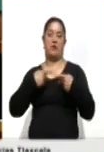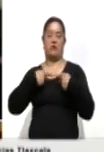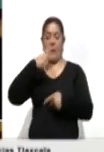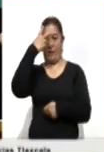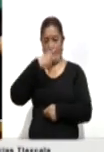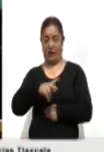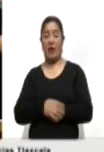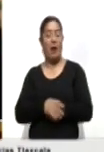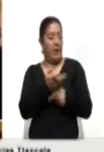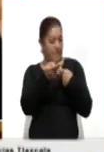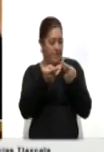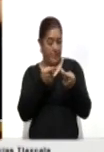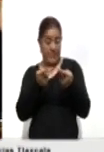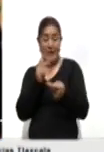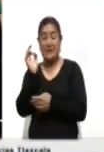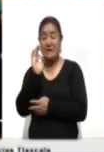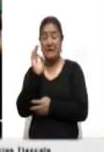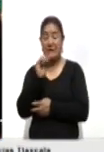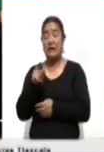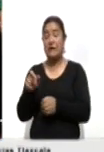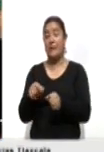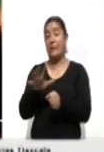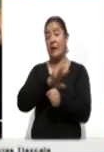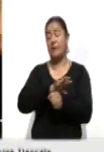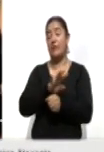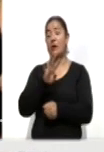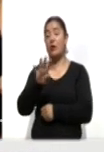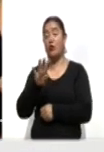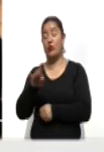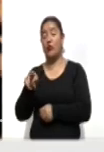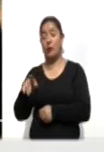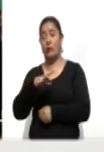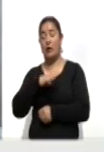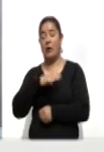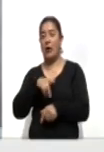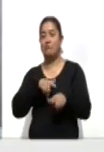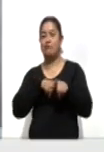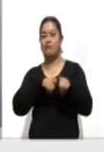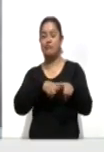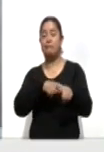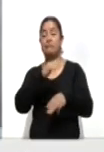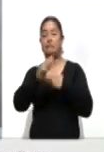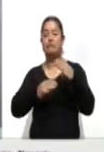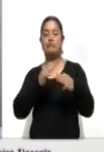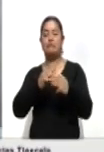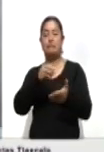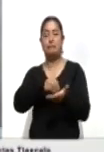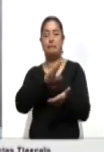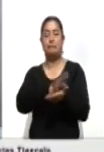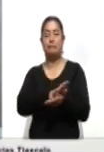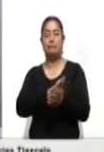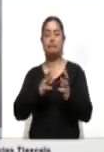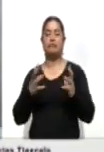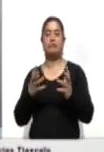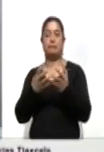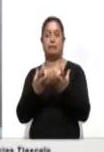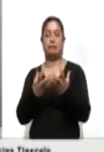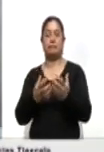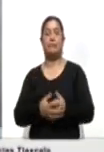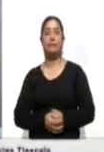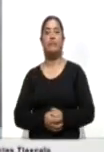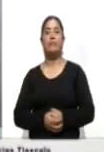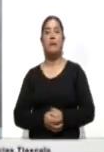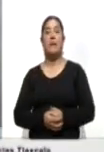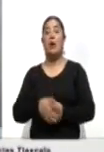preparados ante la posibilidad de que la pandemia de COVID permanezca en el mundo. Vamos a conocer ahora las últimas